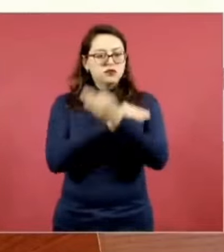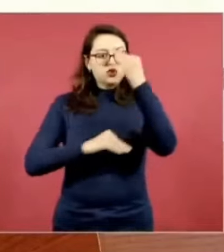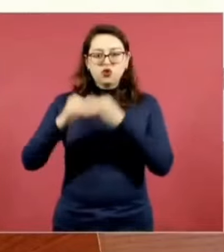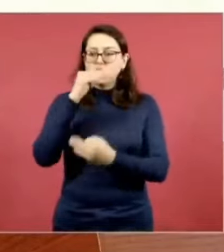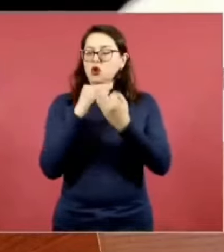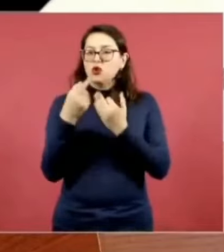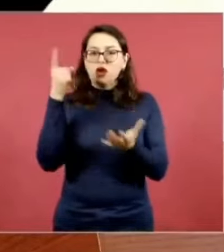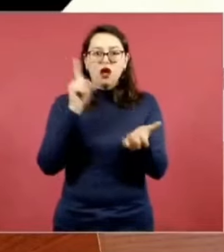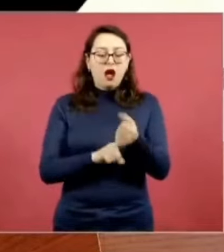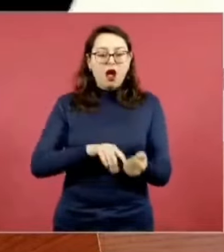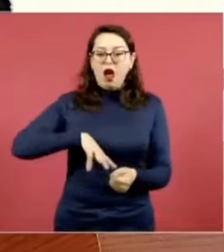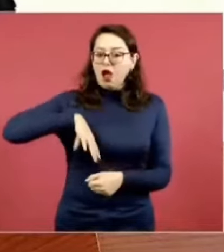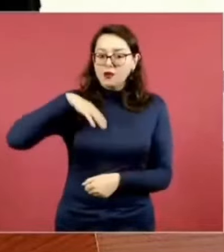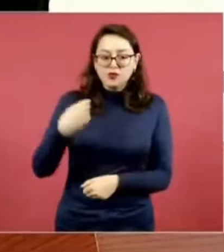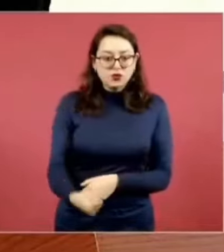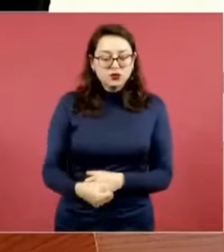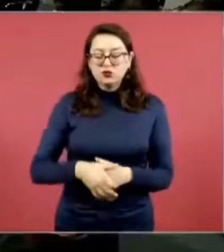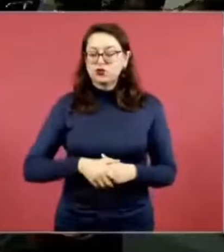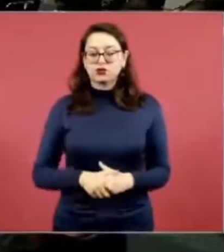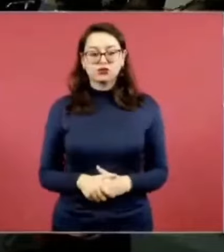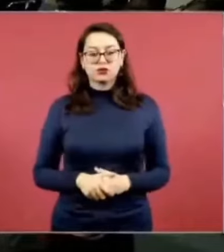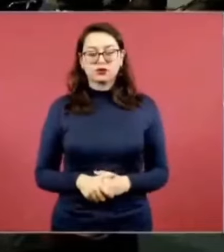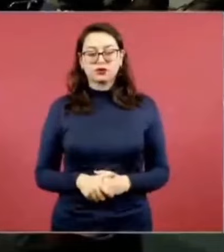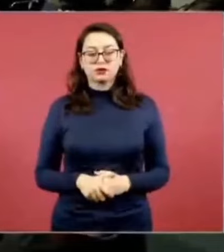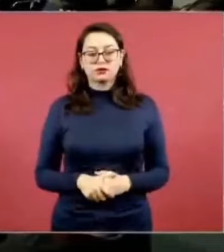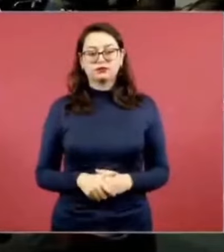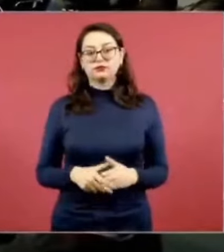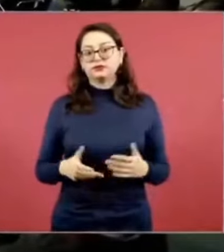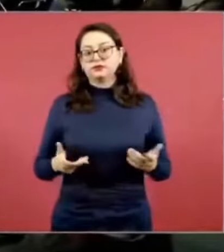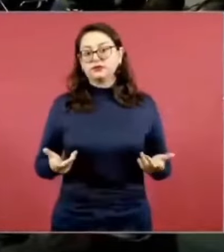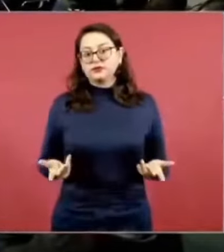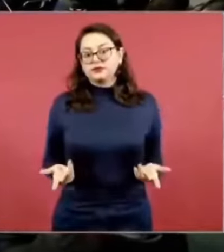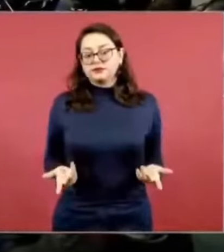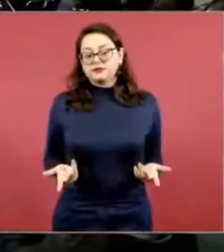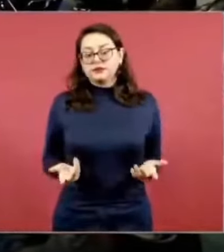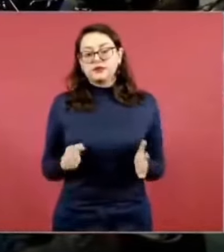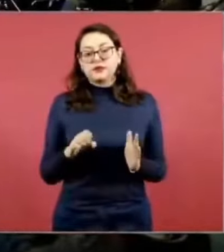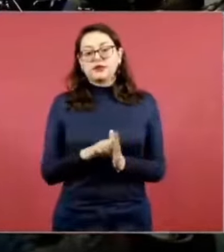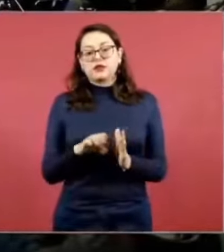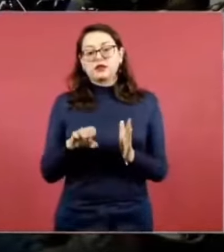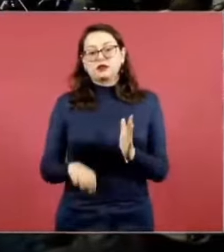un aeropuerto como el de